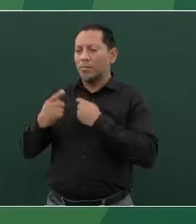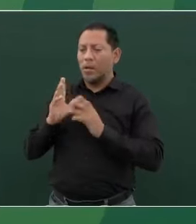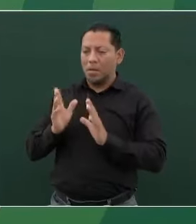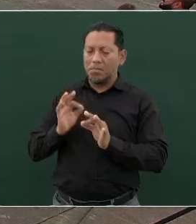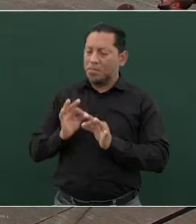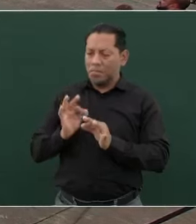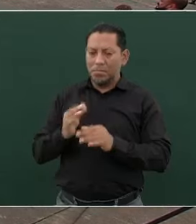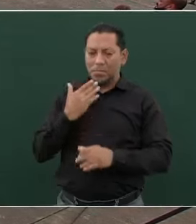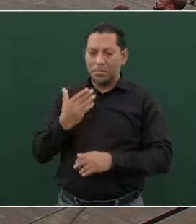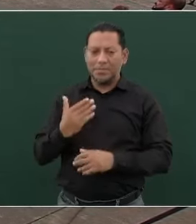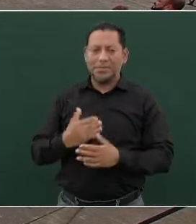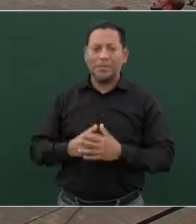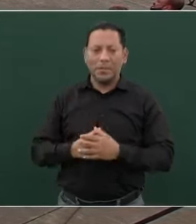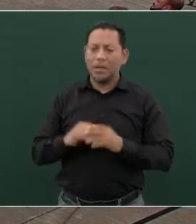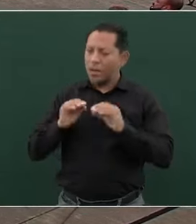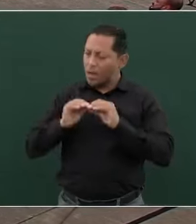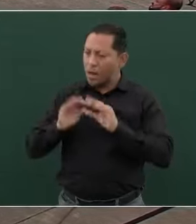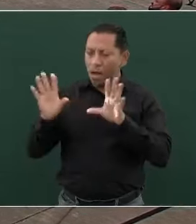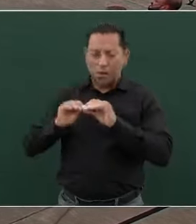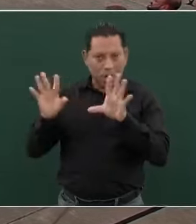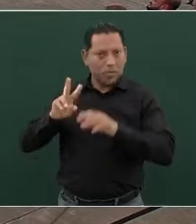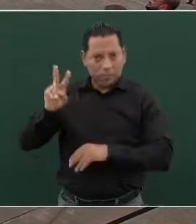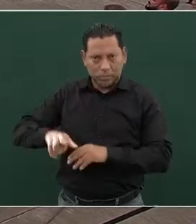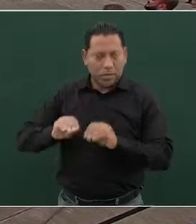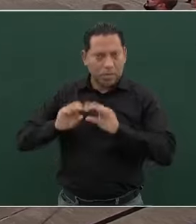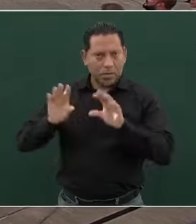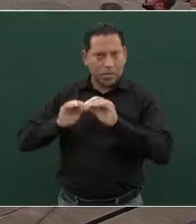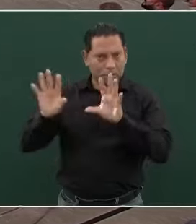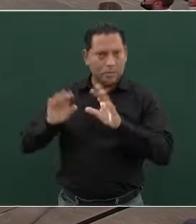¿Venimos desde la semana? Claro, claro, claro.